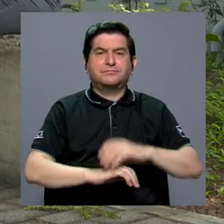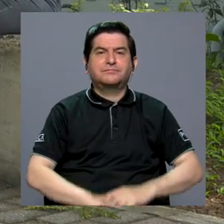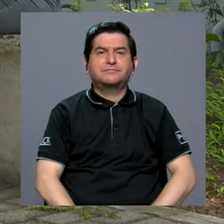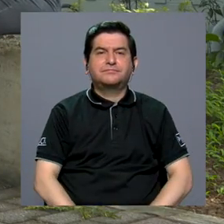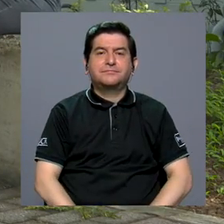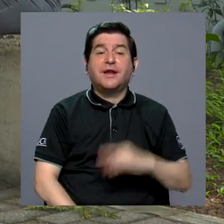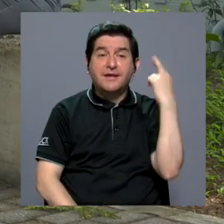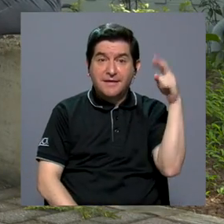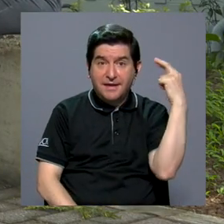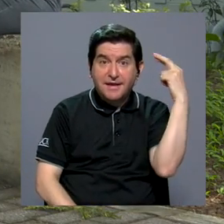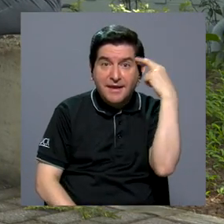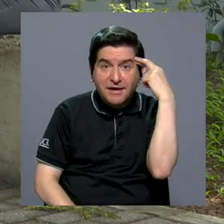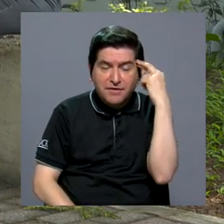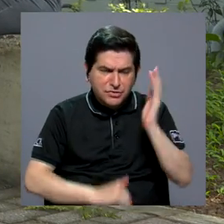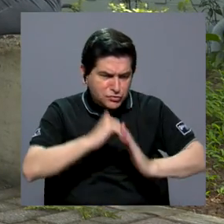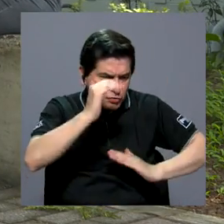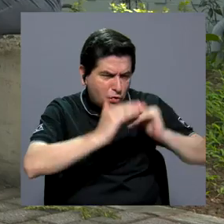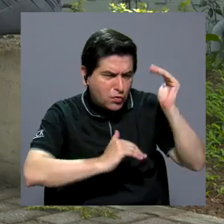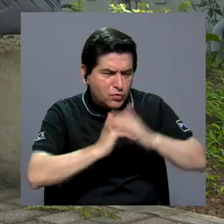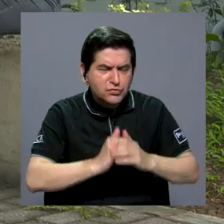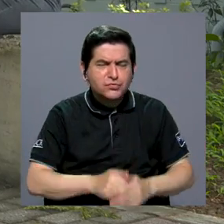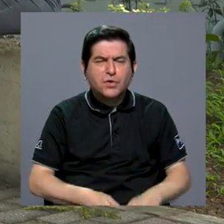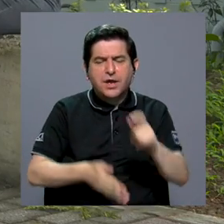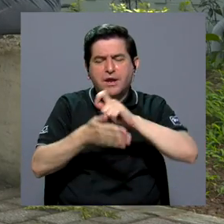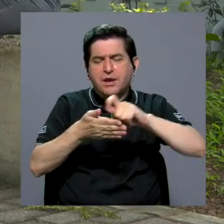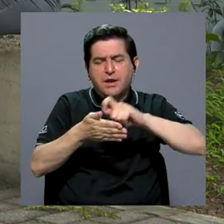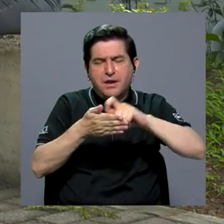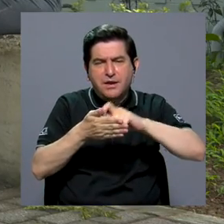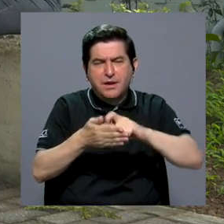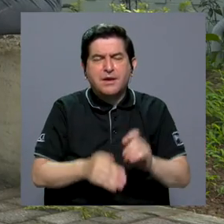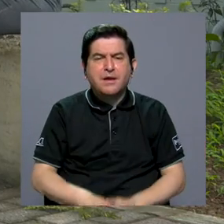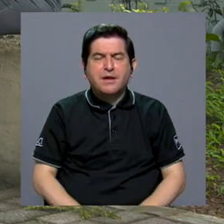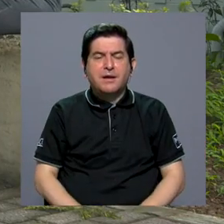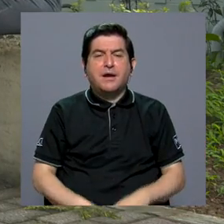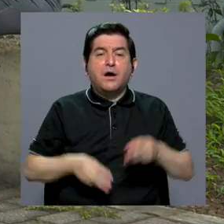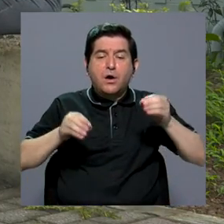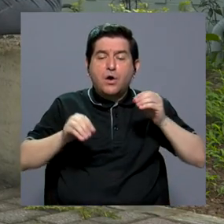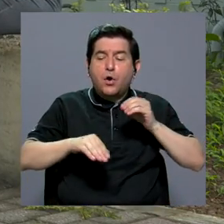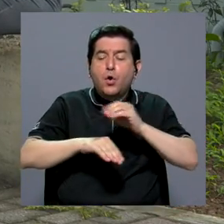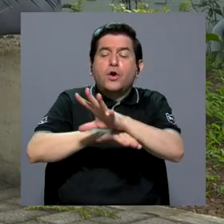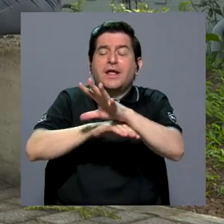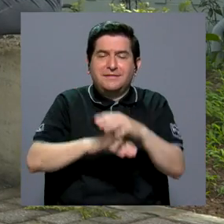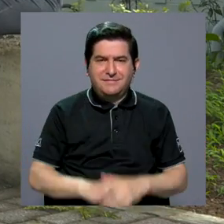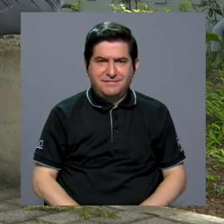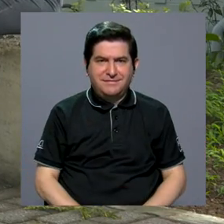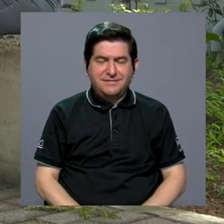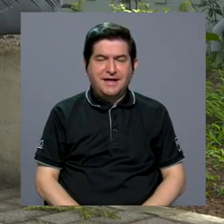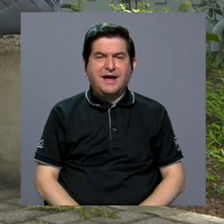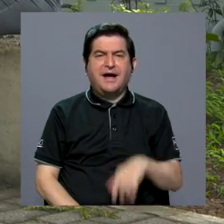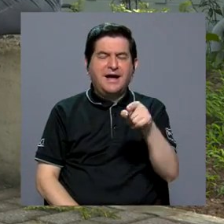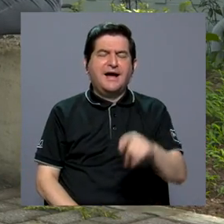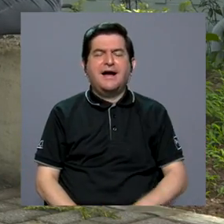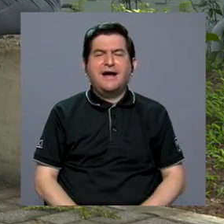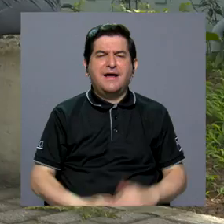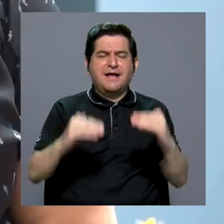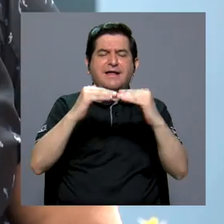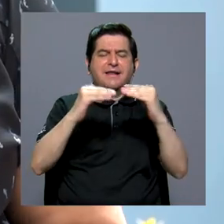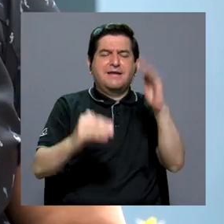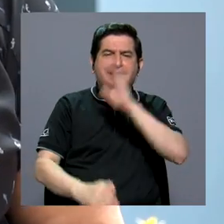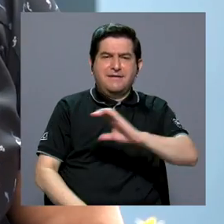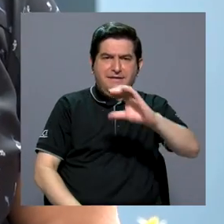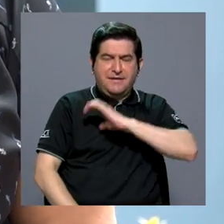por eso es que construimos este cuaderno metodológico para dar orientaciones en términos de estándares de calidad